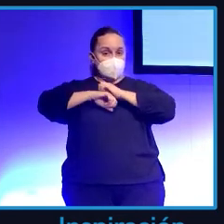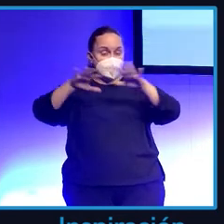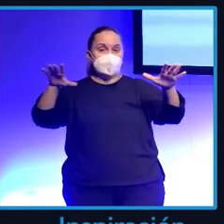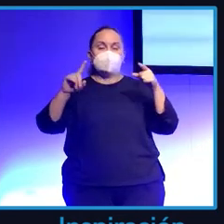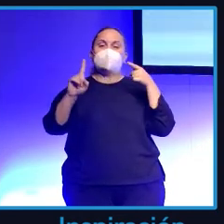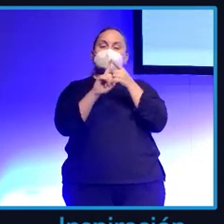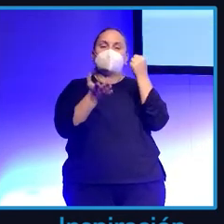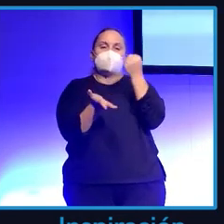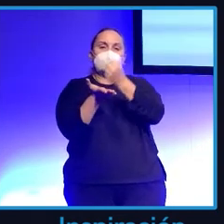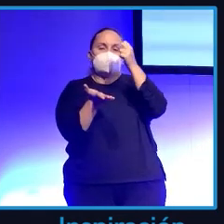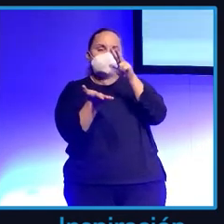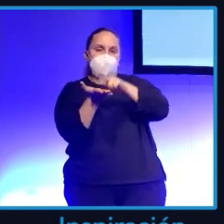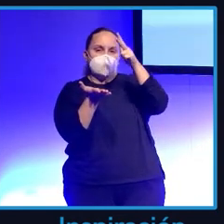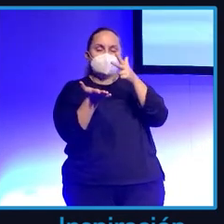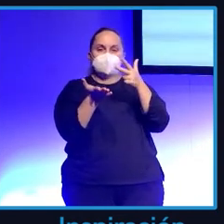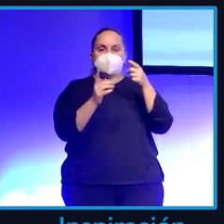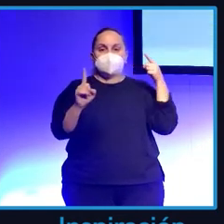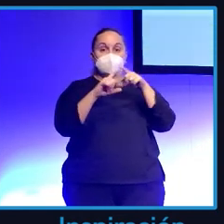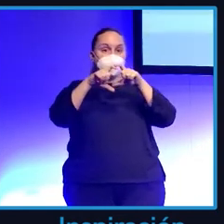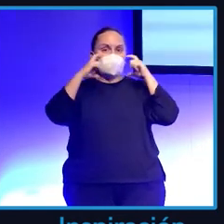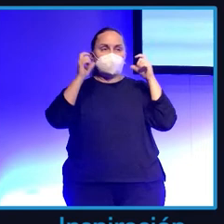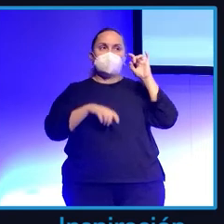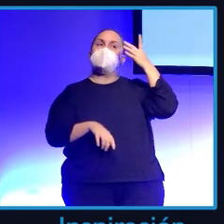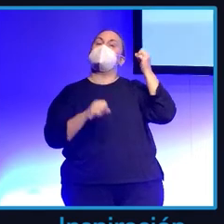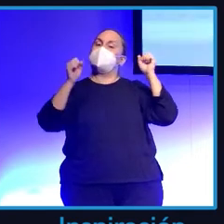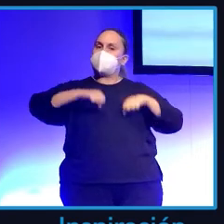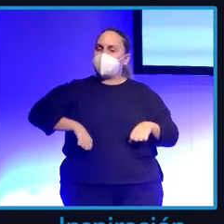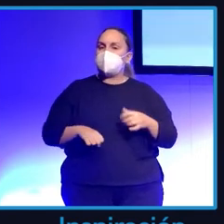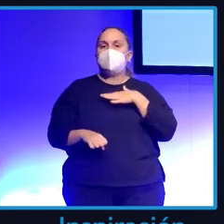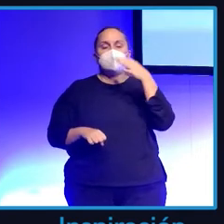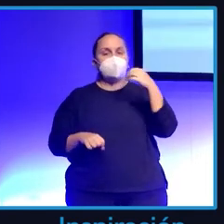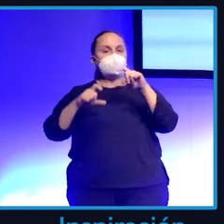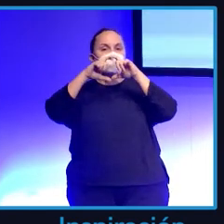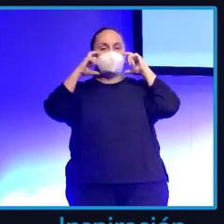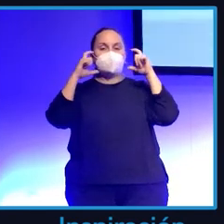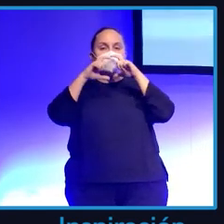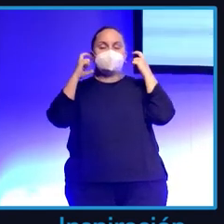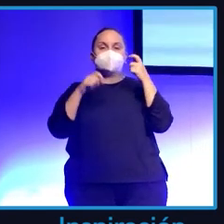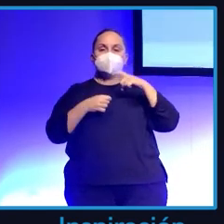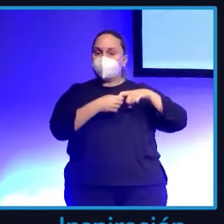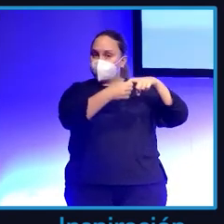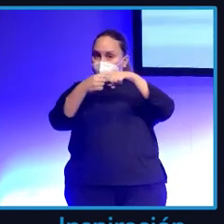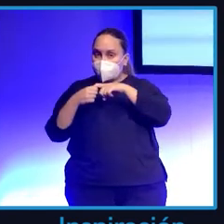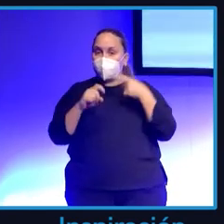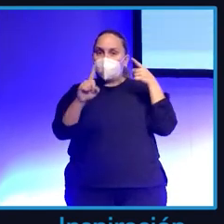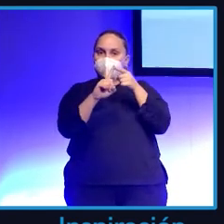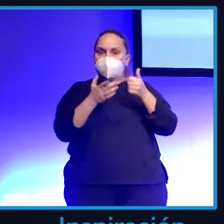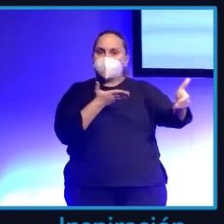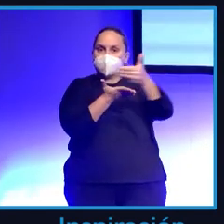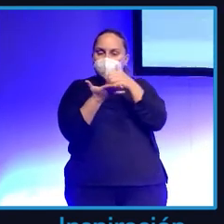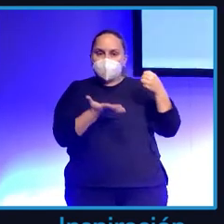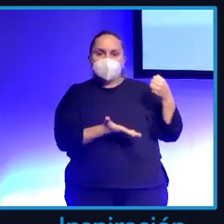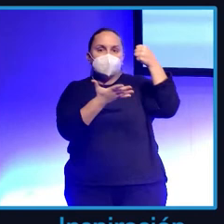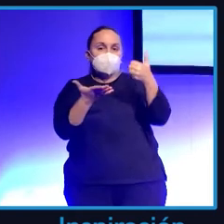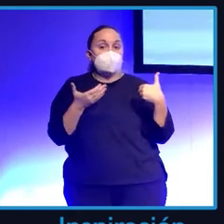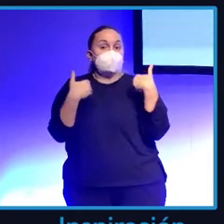mascarillas. Y se me ocurrió que, bueno, que por qué no hacíamos unas mascarillas que fueran solidarias y que sirvieran para algo. Básicamente porque